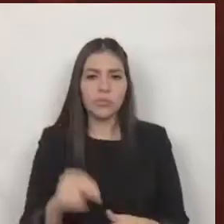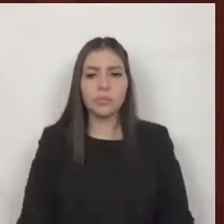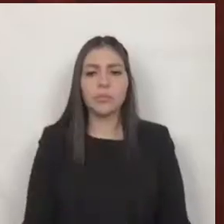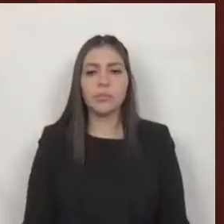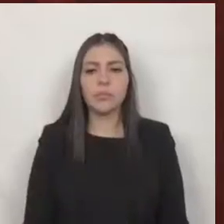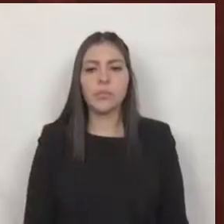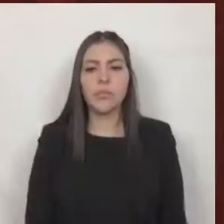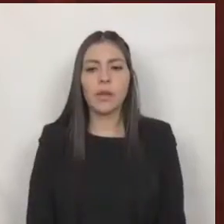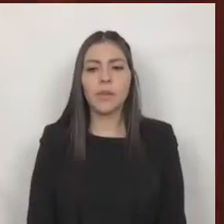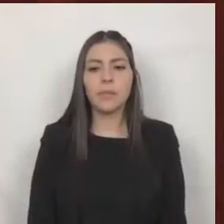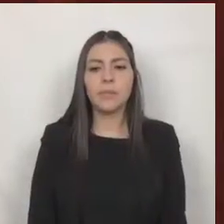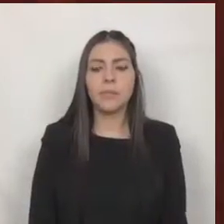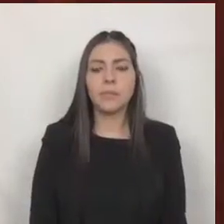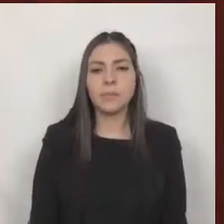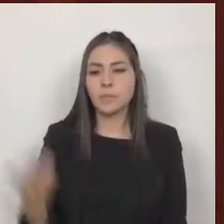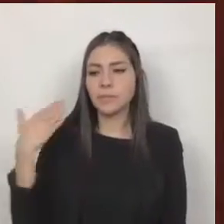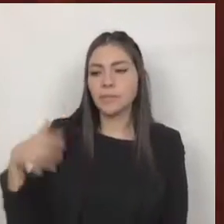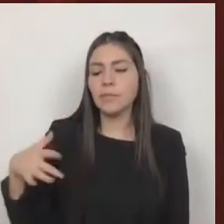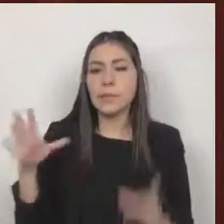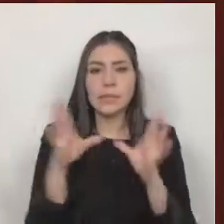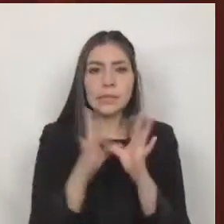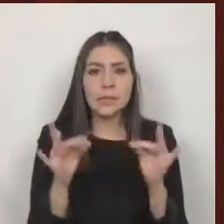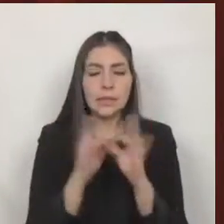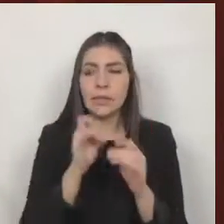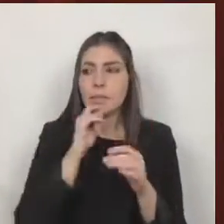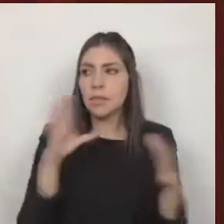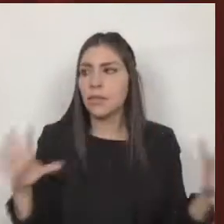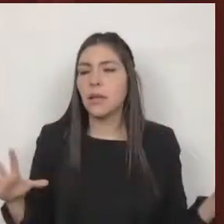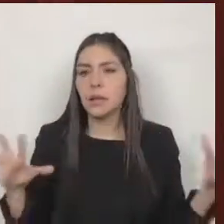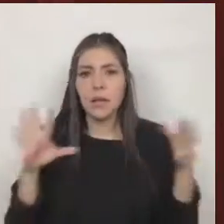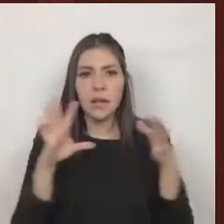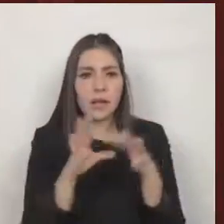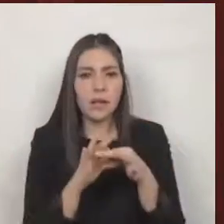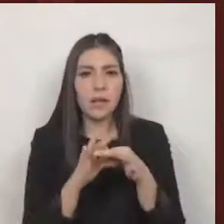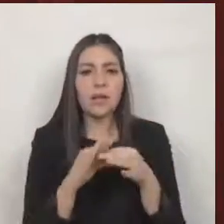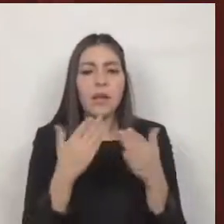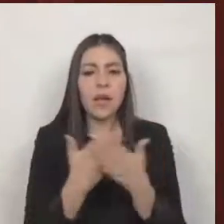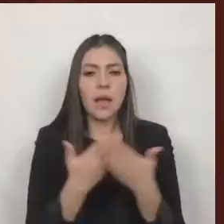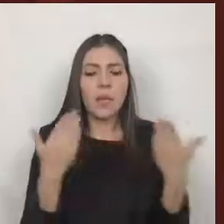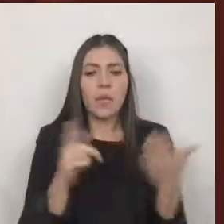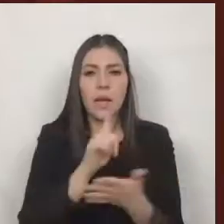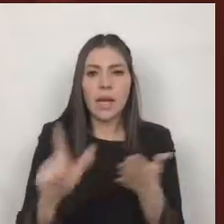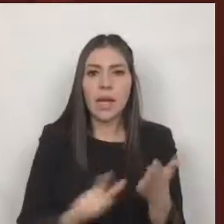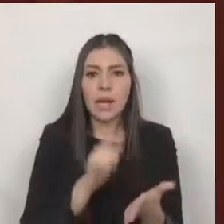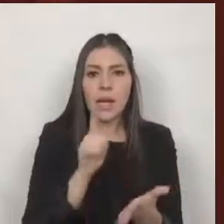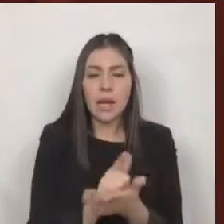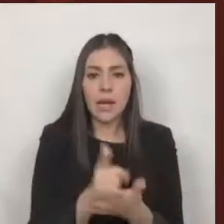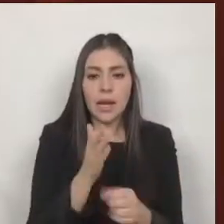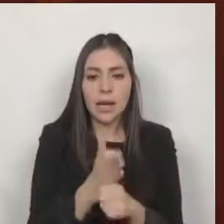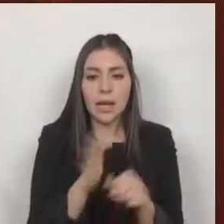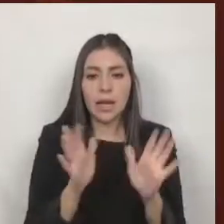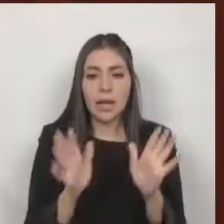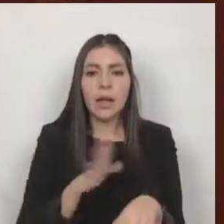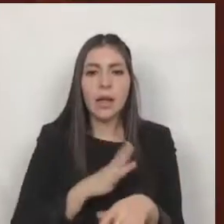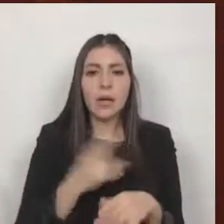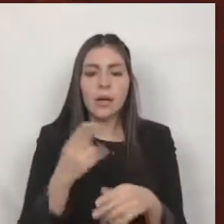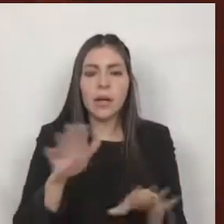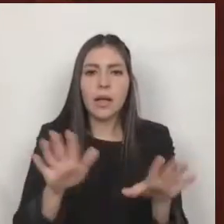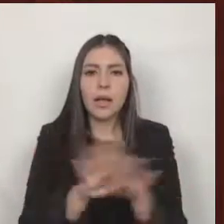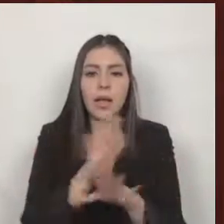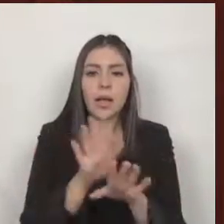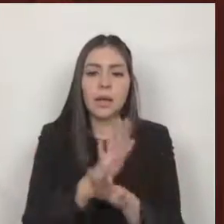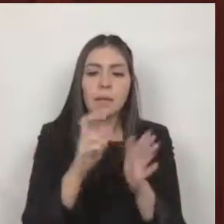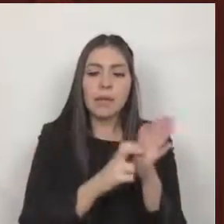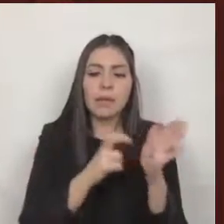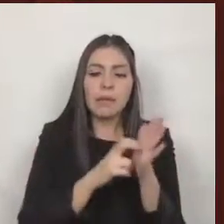anteriormente expuestas y en concordancia con la legislación estatal vigente es preciso modificar la ley de planeación como la ley